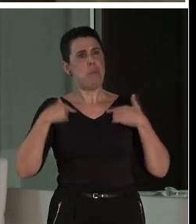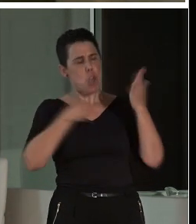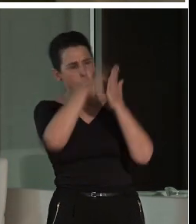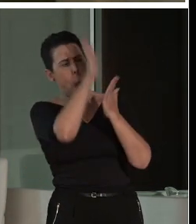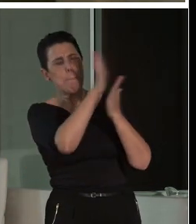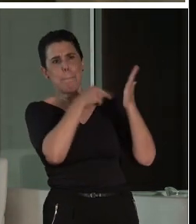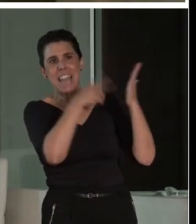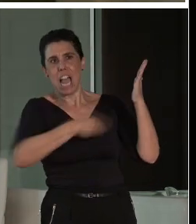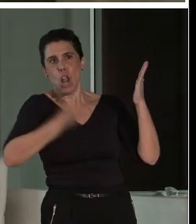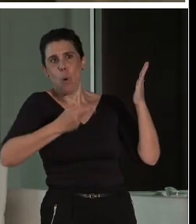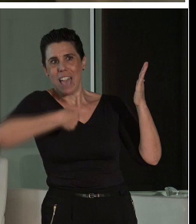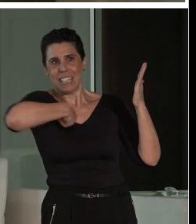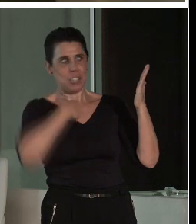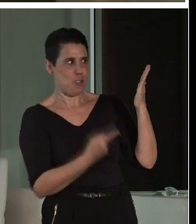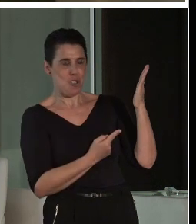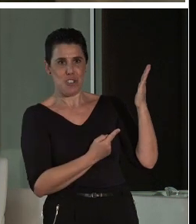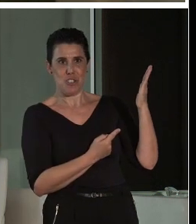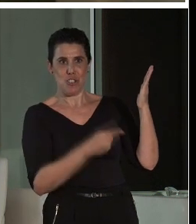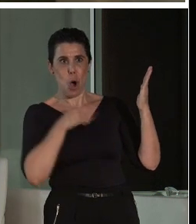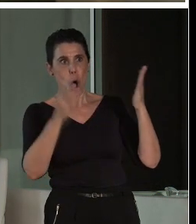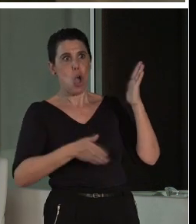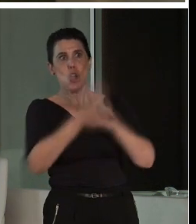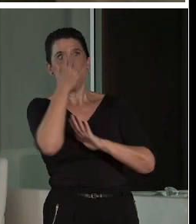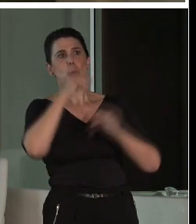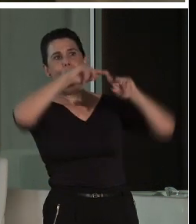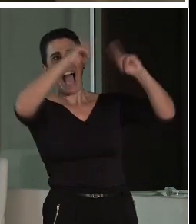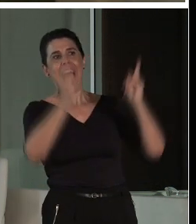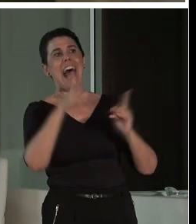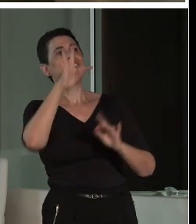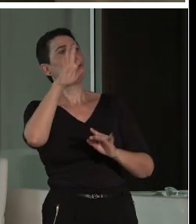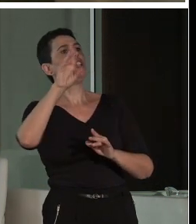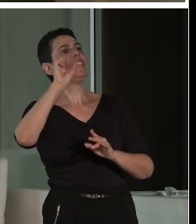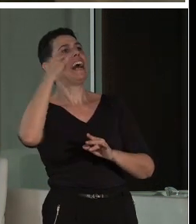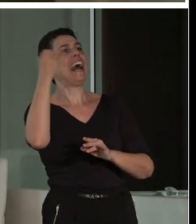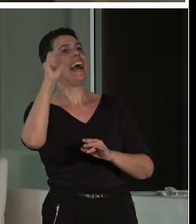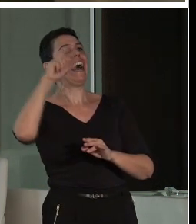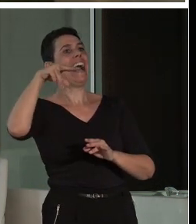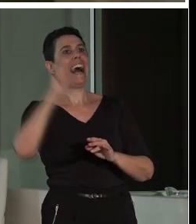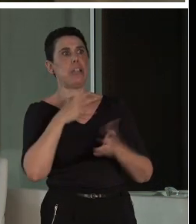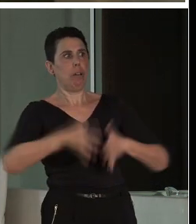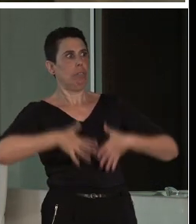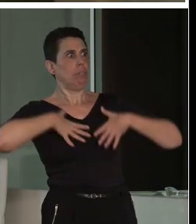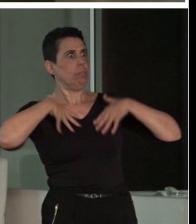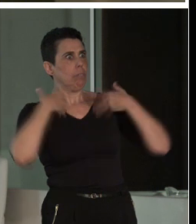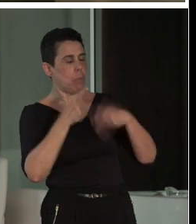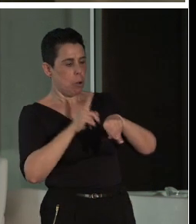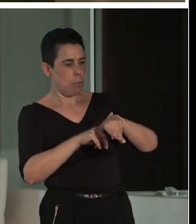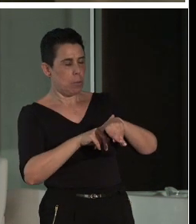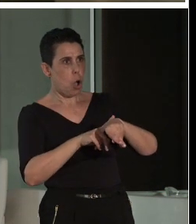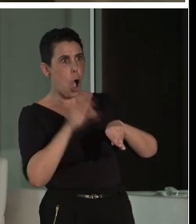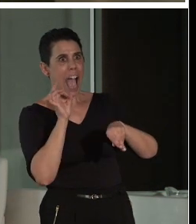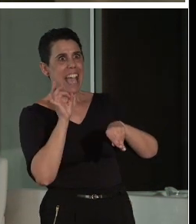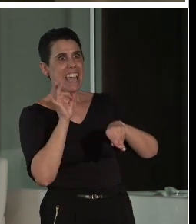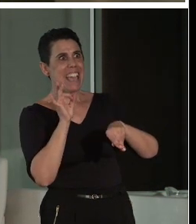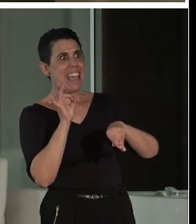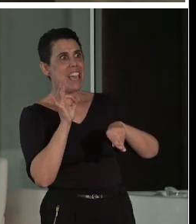Y claro, yo es que me sigo emocionando cuando paso por el arco de Trajano y cojo el reloj y miro y digo, quince segundos parados.